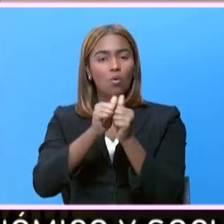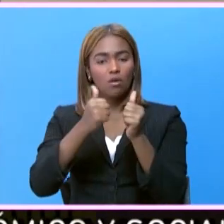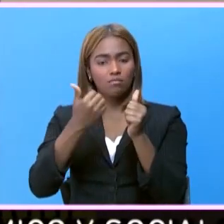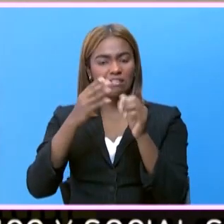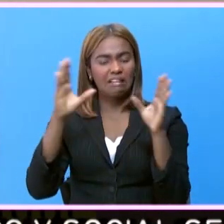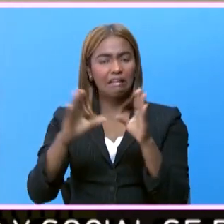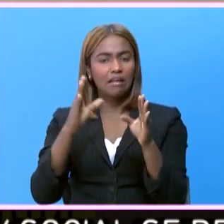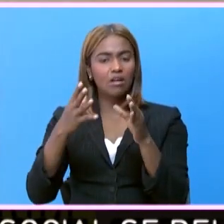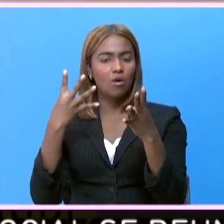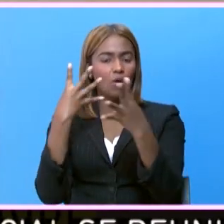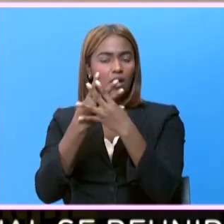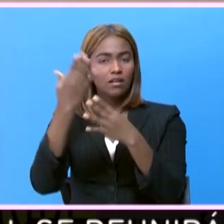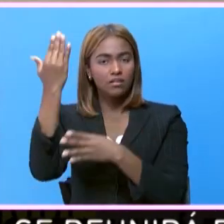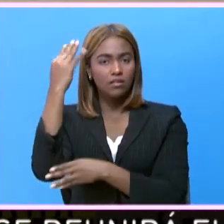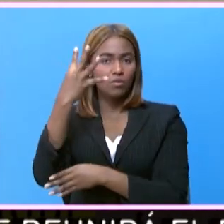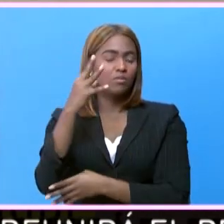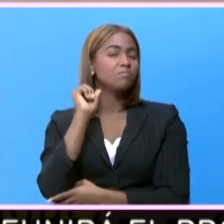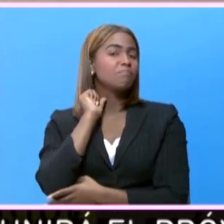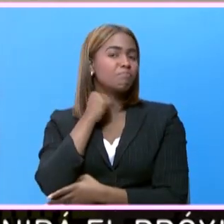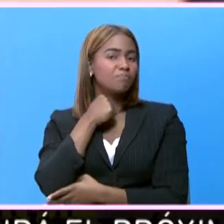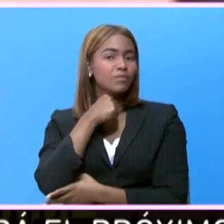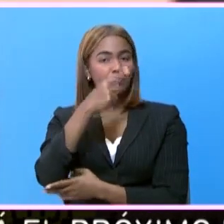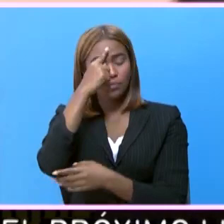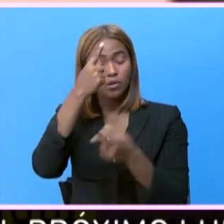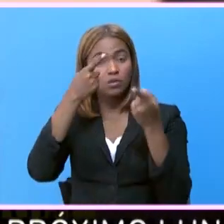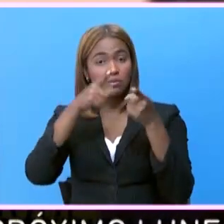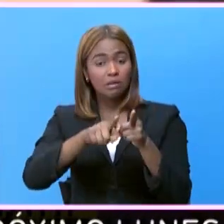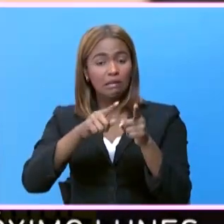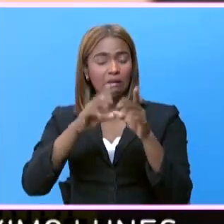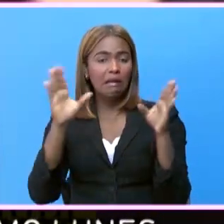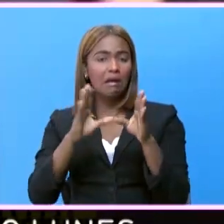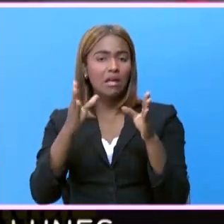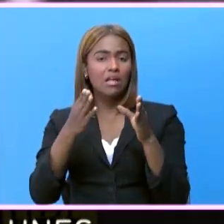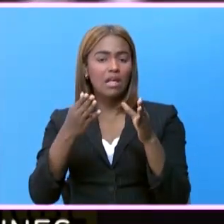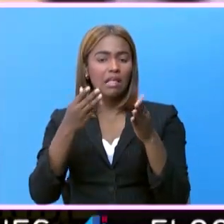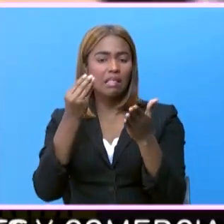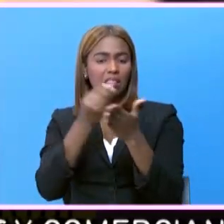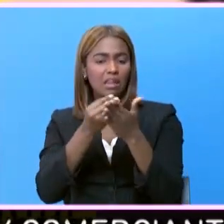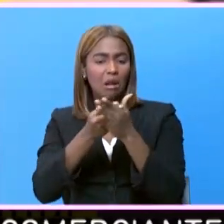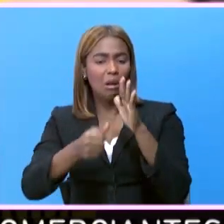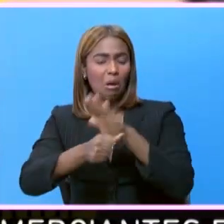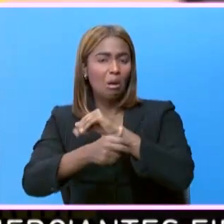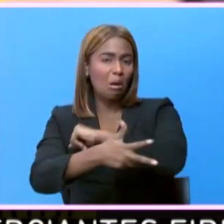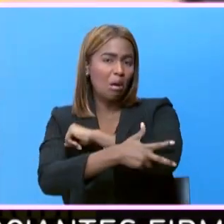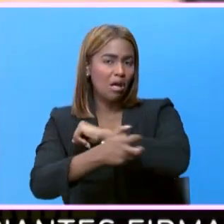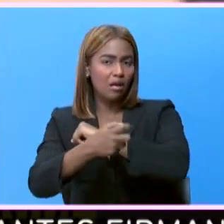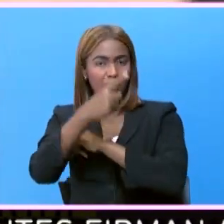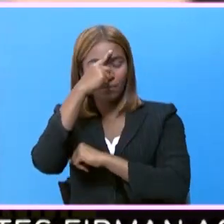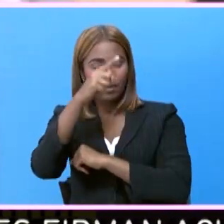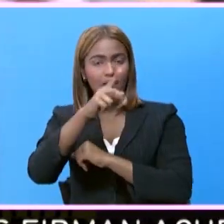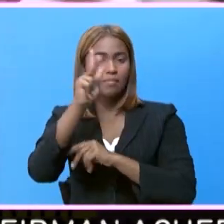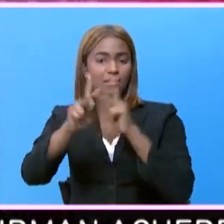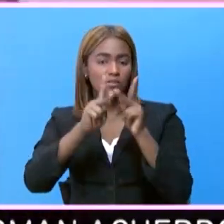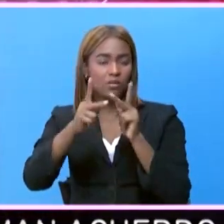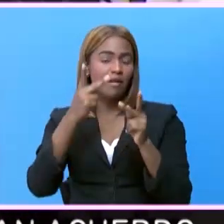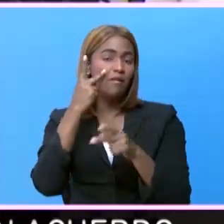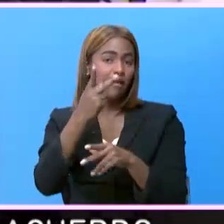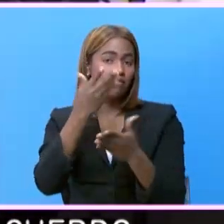domiciliaria desde el pasado 4 de agosto por un caso de presunto fraude procesal y soborno a testigos.